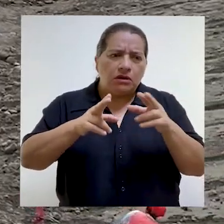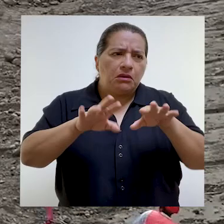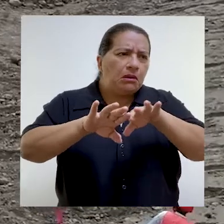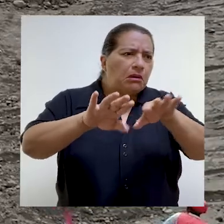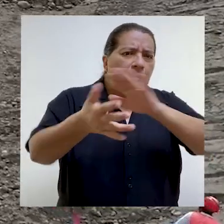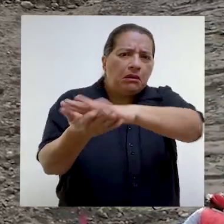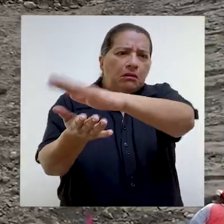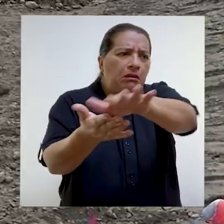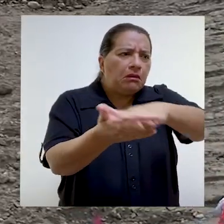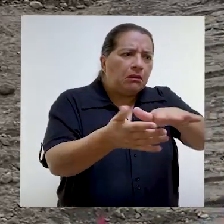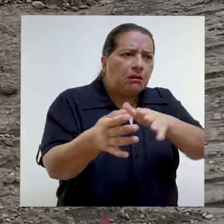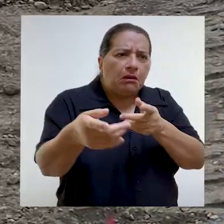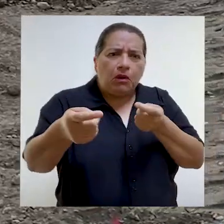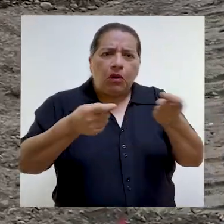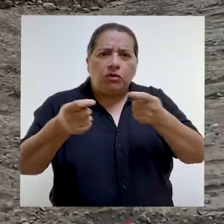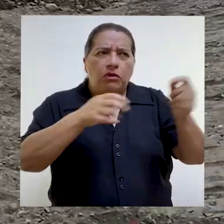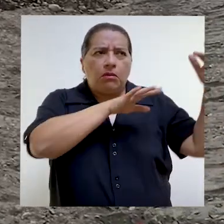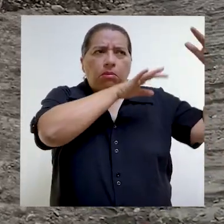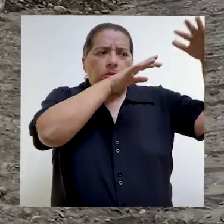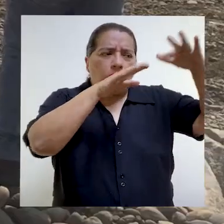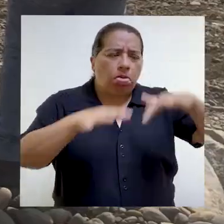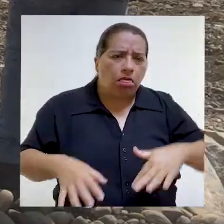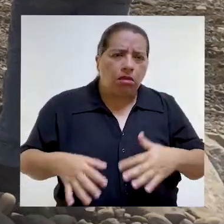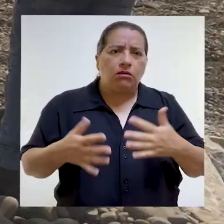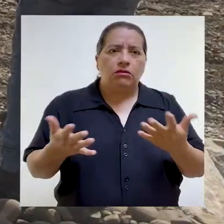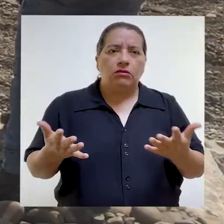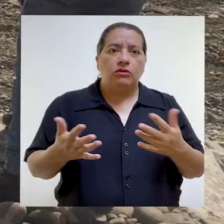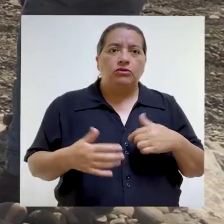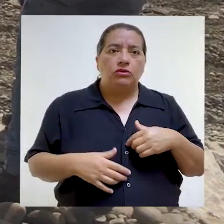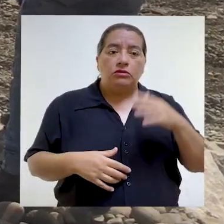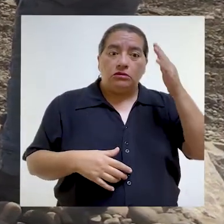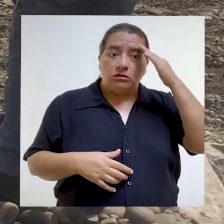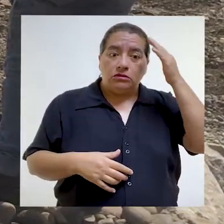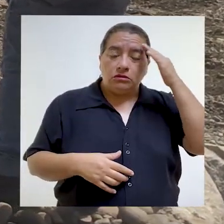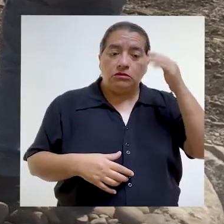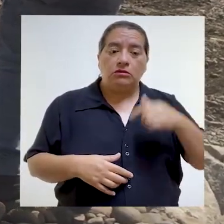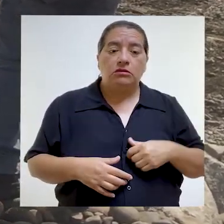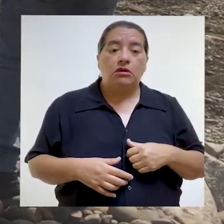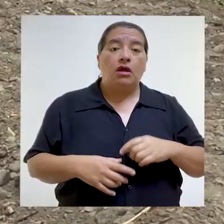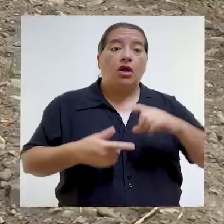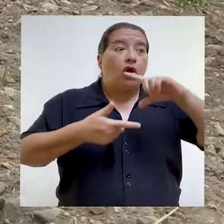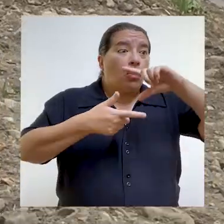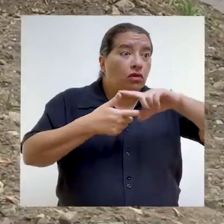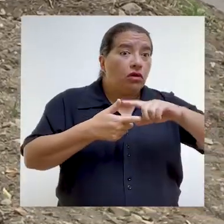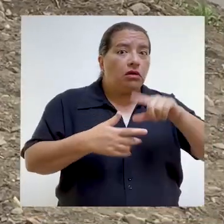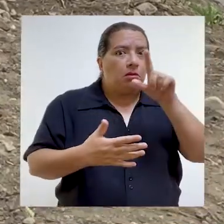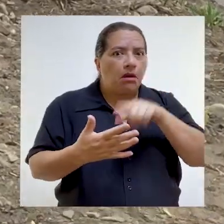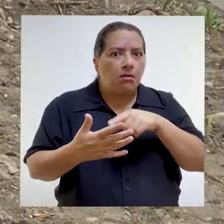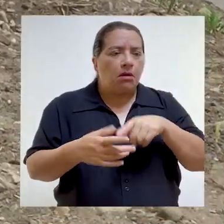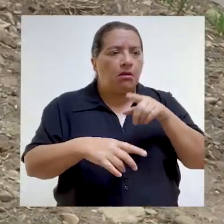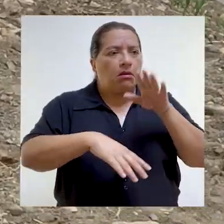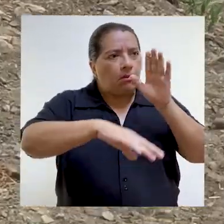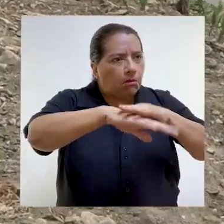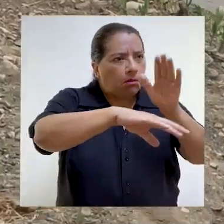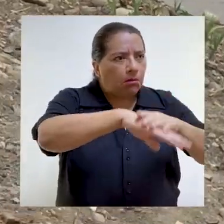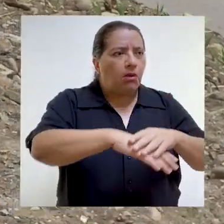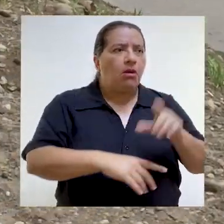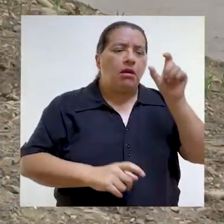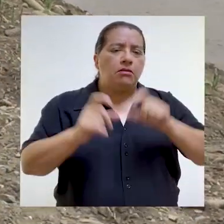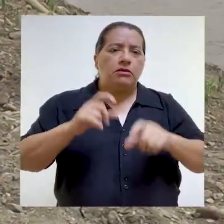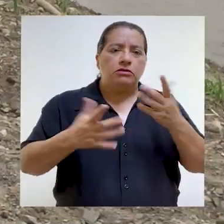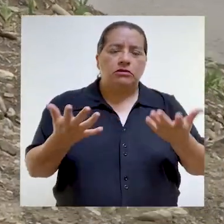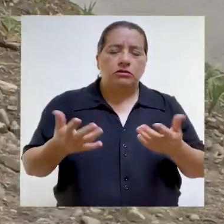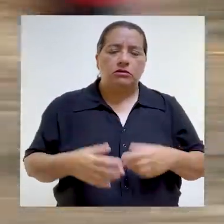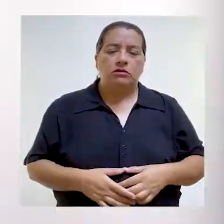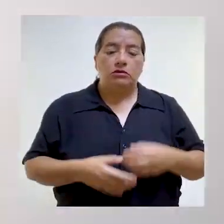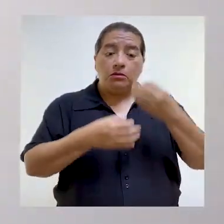descolmatación de los cauces de los ríos y la limpieza en las quebradas para controlar los huaicos y desbordes, solo cuando se ven presionados por observaciones de la Contraloría y la crítica de la